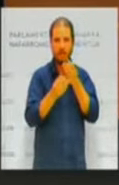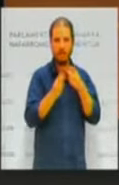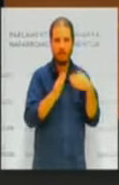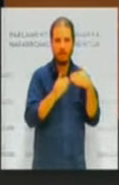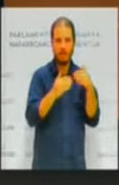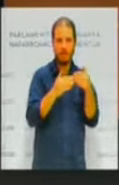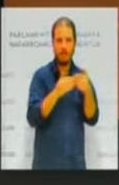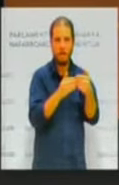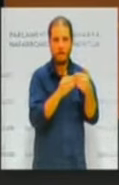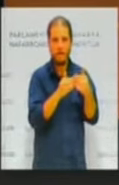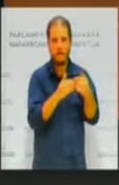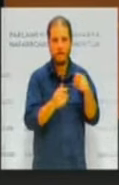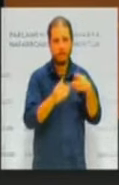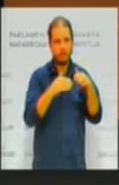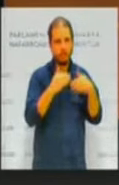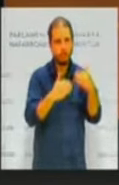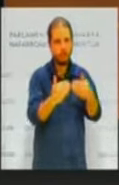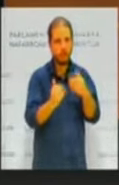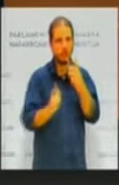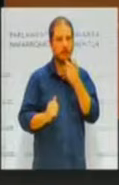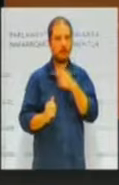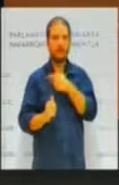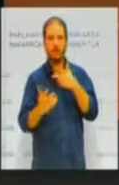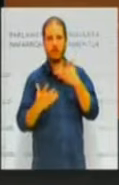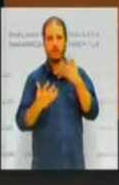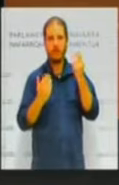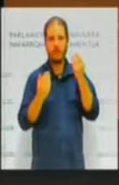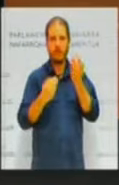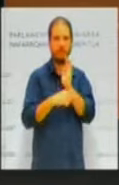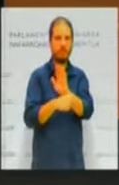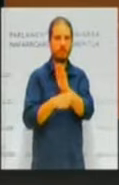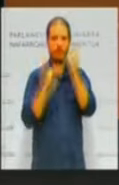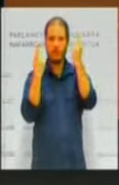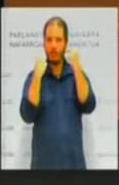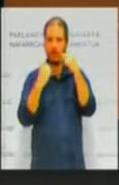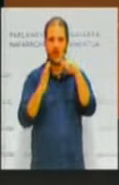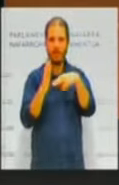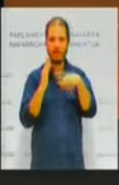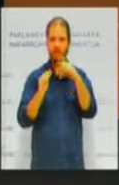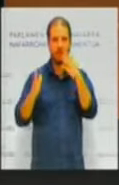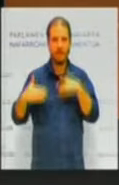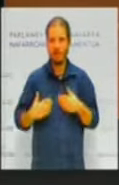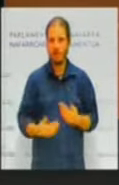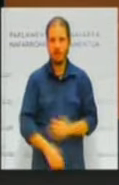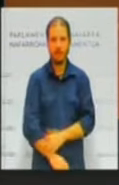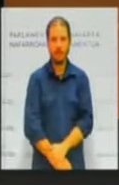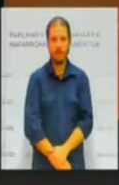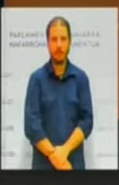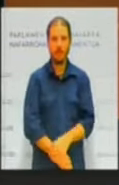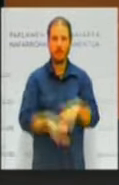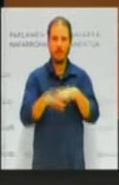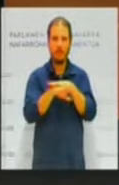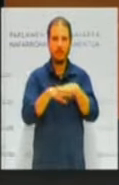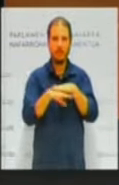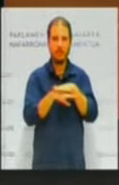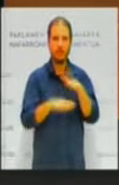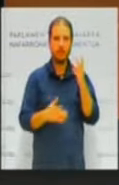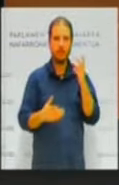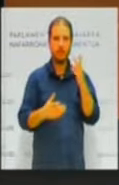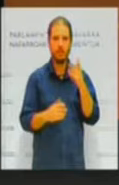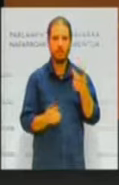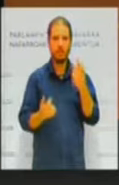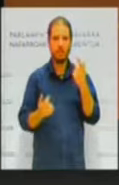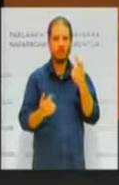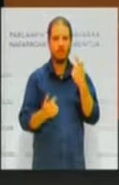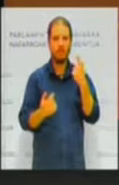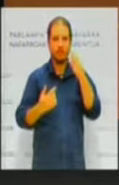mesa con humildad y con transparencia. Y un gobierno desde luego completamente obsesionado con desdibujar una